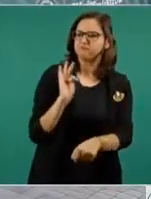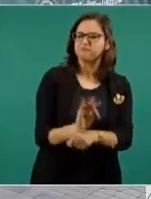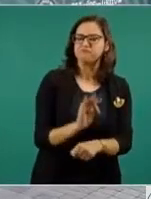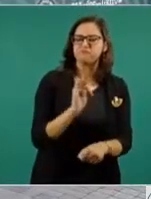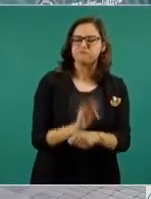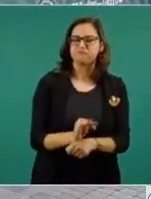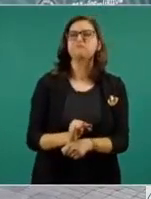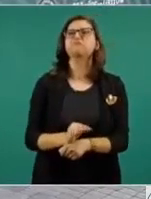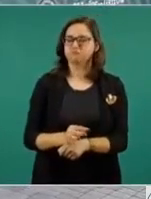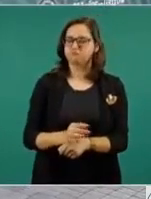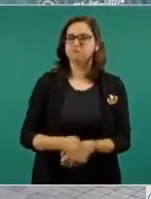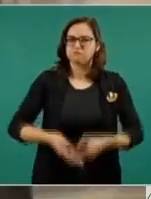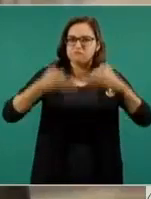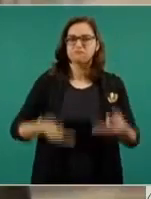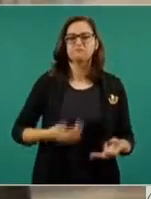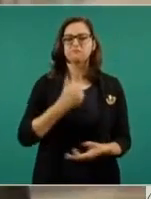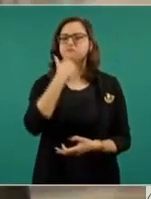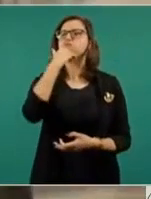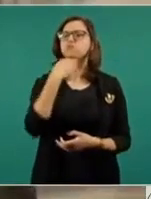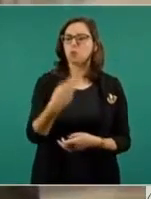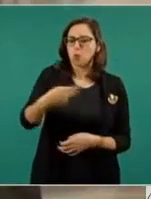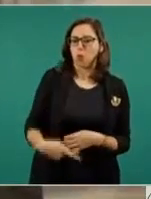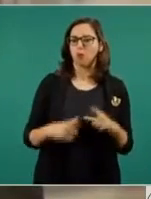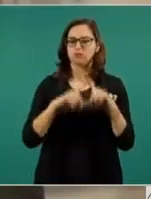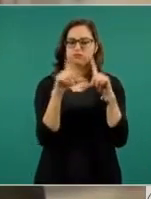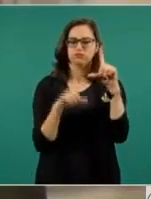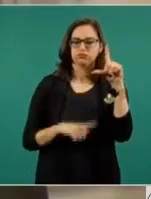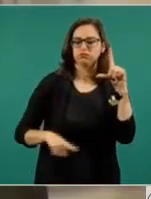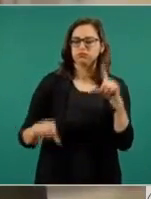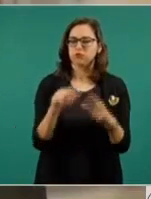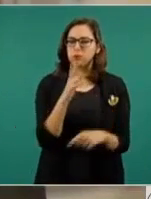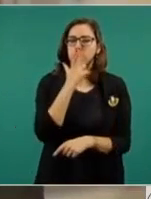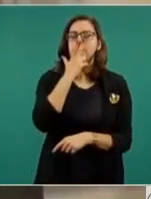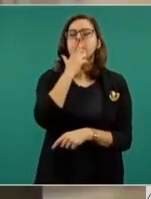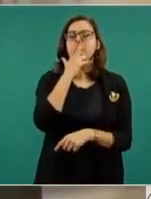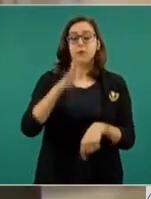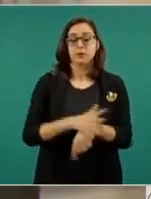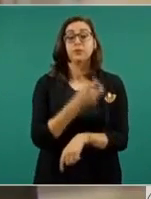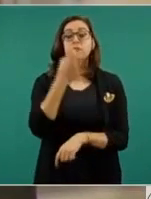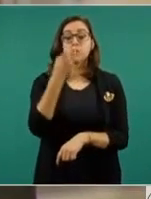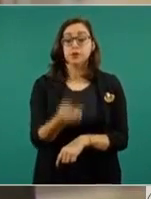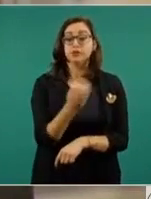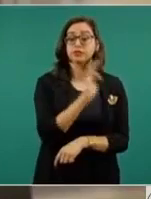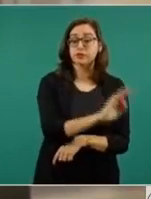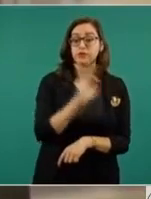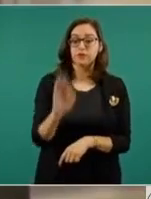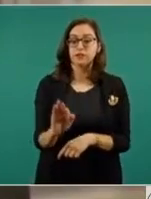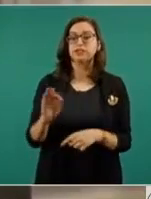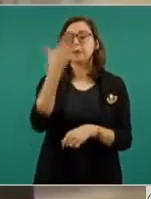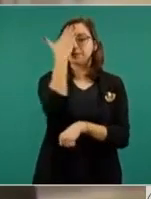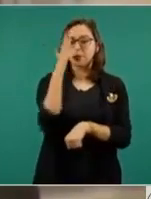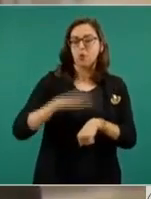con honor y dignidad el suelo patrio. Por ello, la conmemoración de fechas emblemáticas